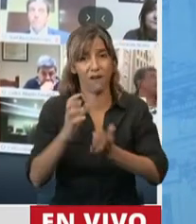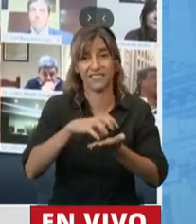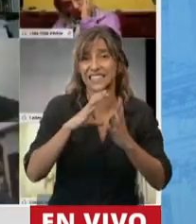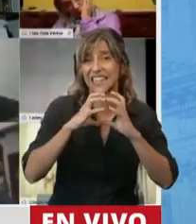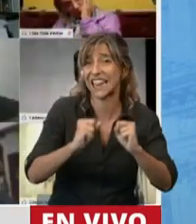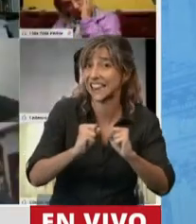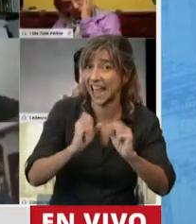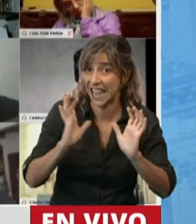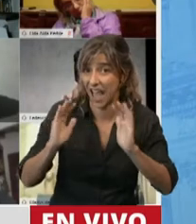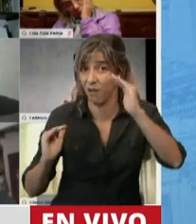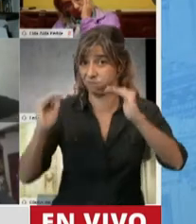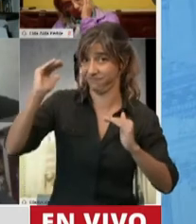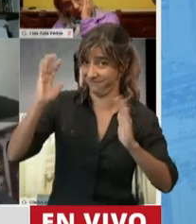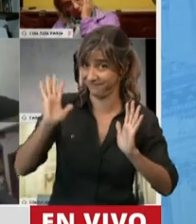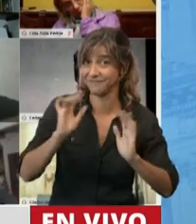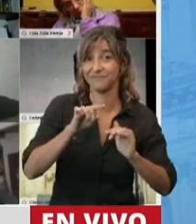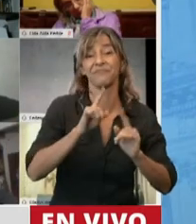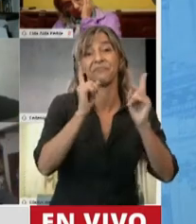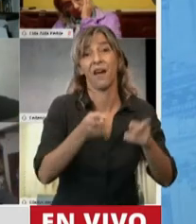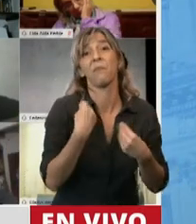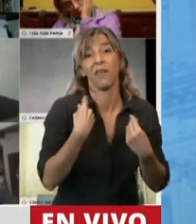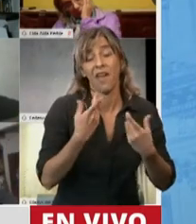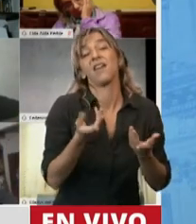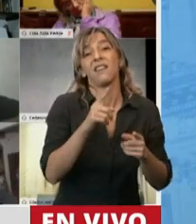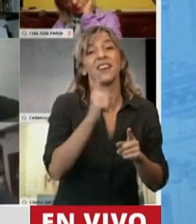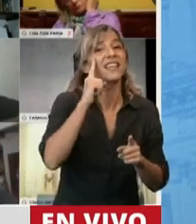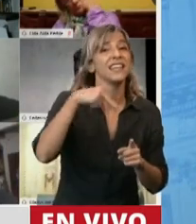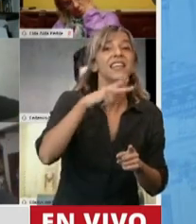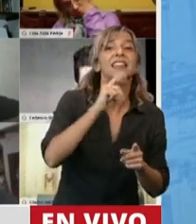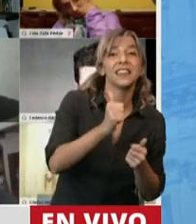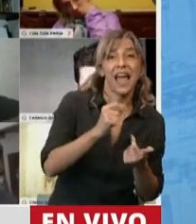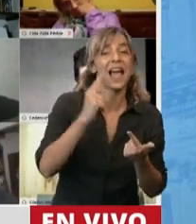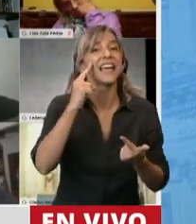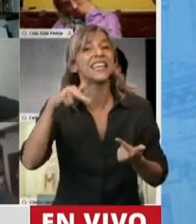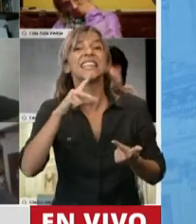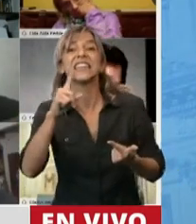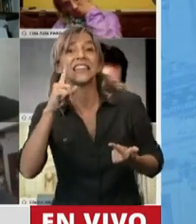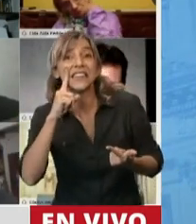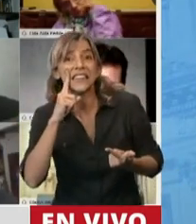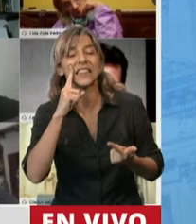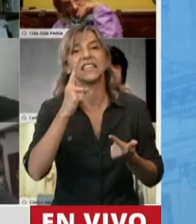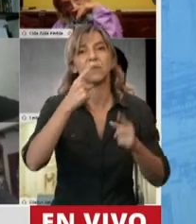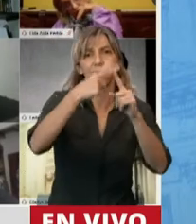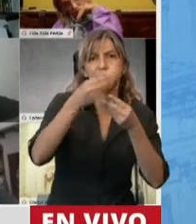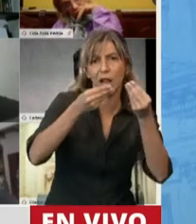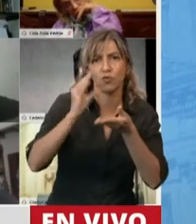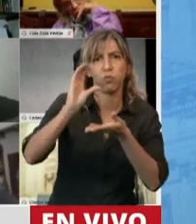CONICET, donde el INTA y el INTI habían perdido también su presupuesto y sus políticas públicas,